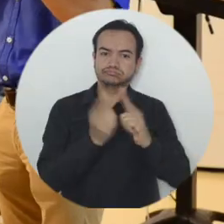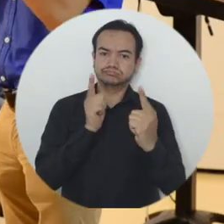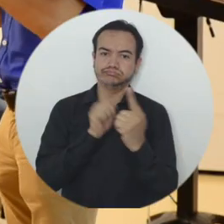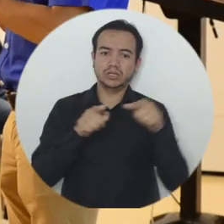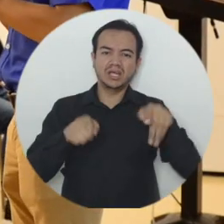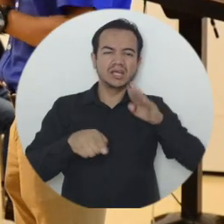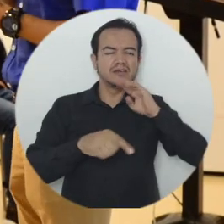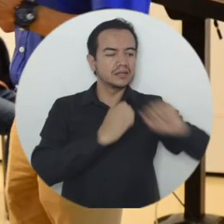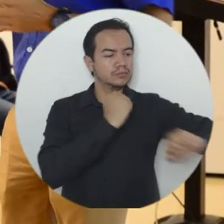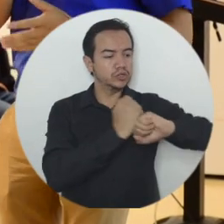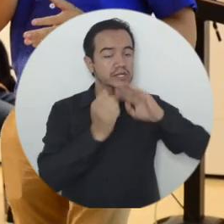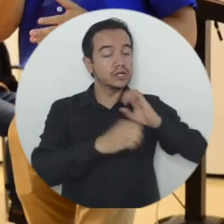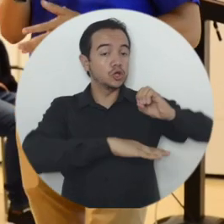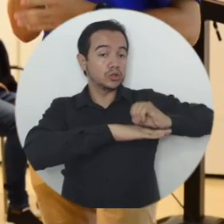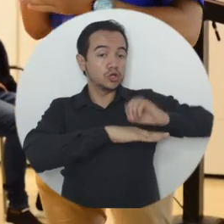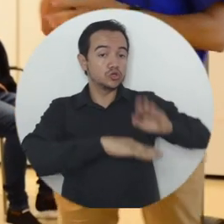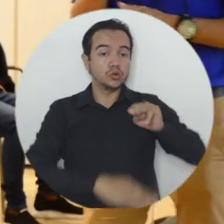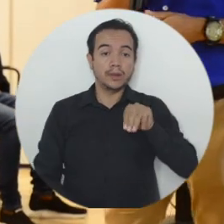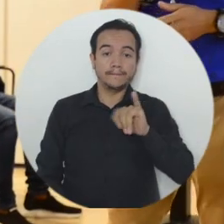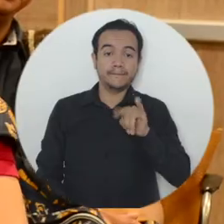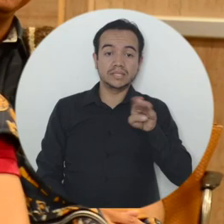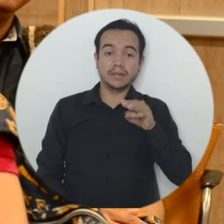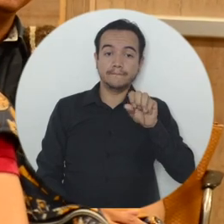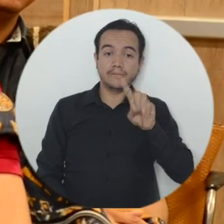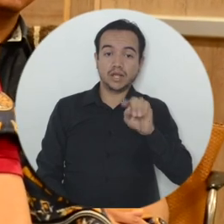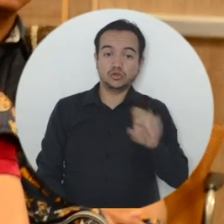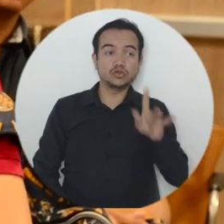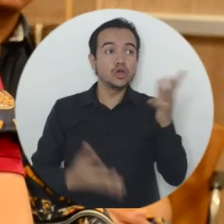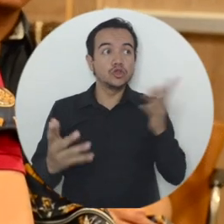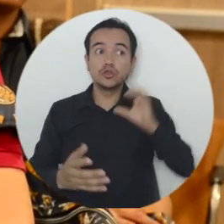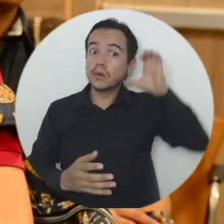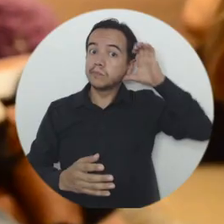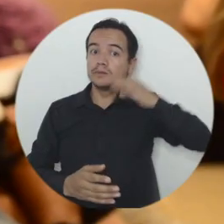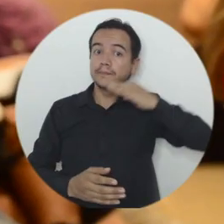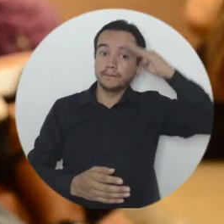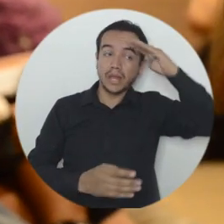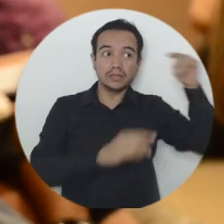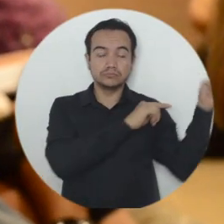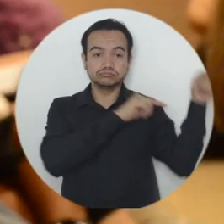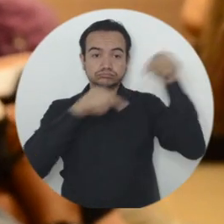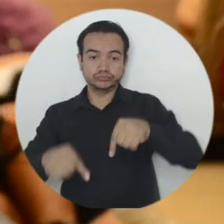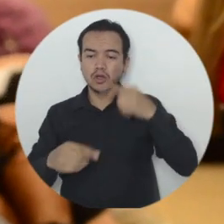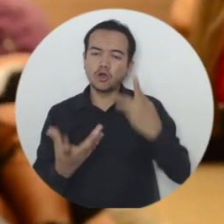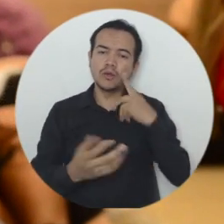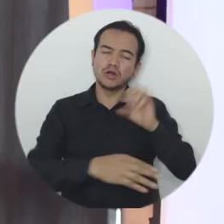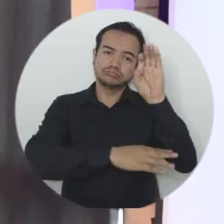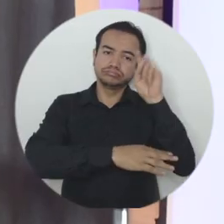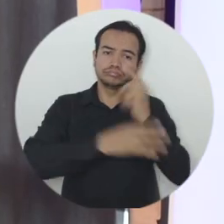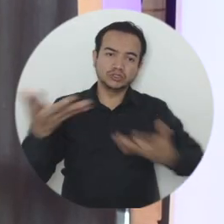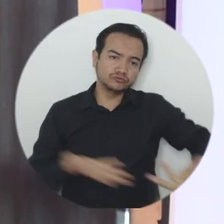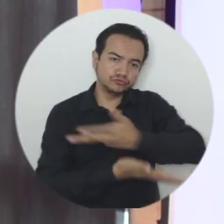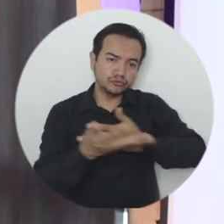adelante. El evento liderado por la organización De Mis Manos, marca social de la Corporación Mundial de la Mujer en Medellín, buscó a